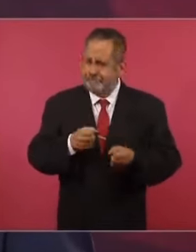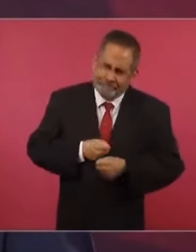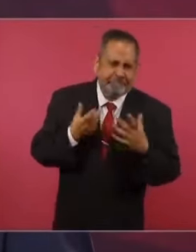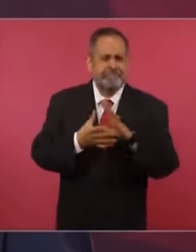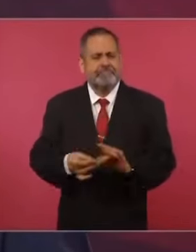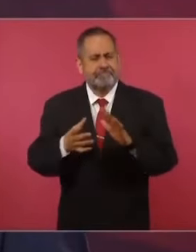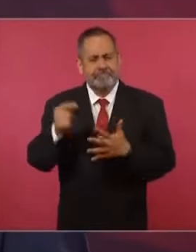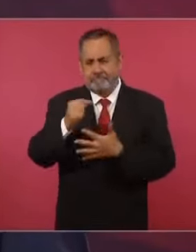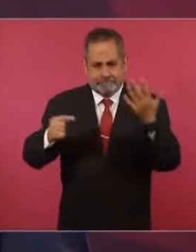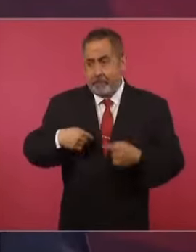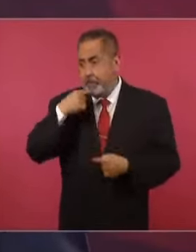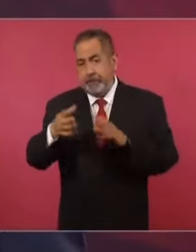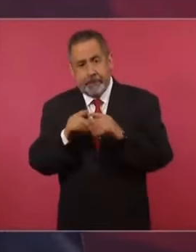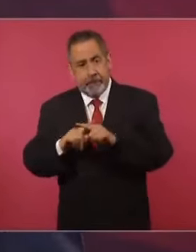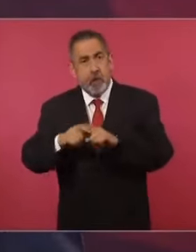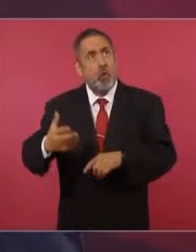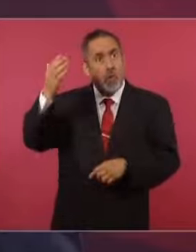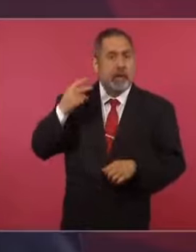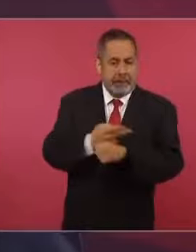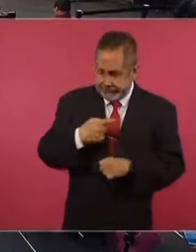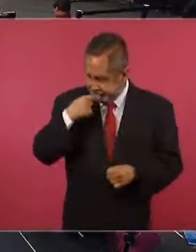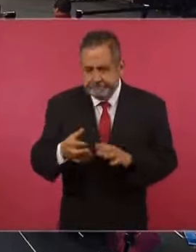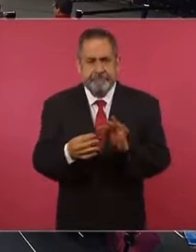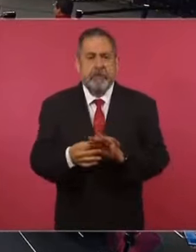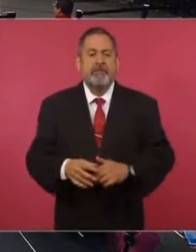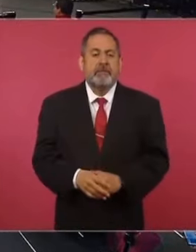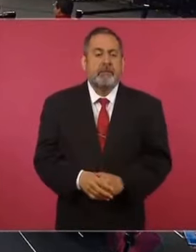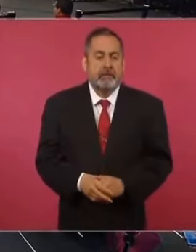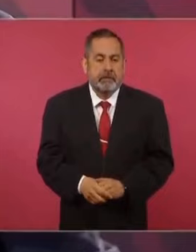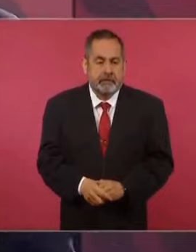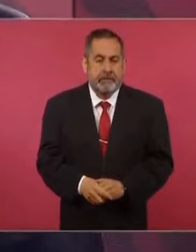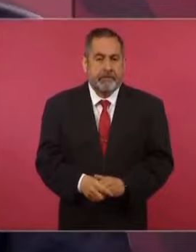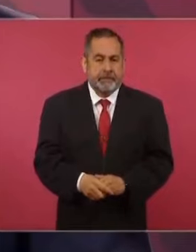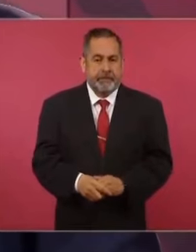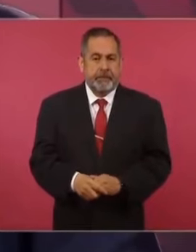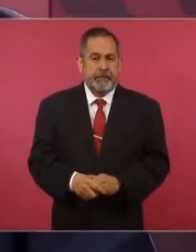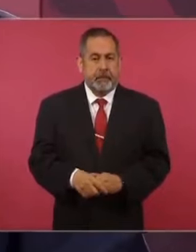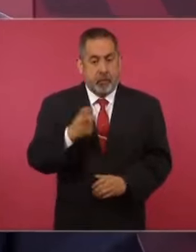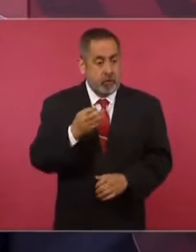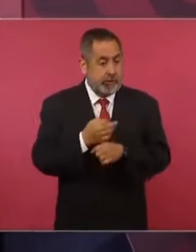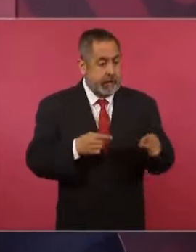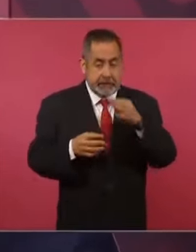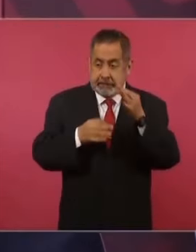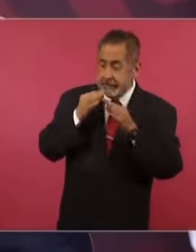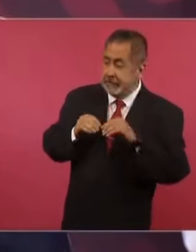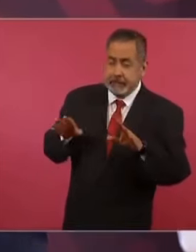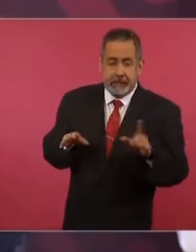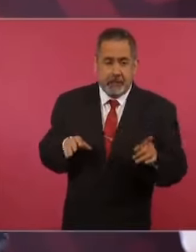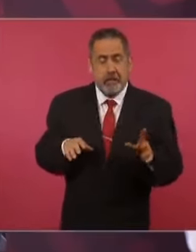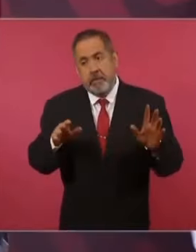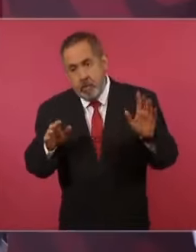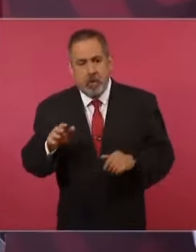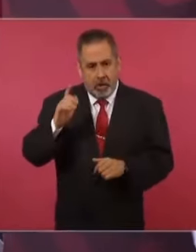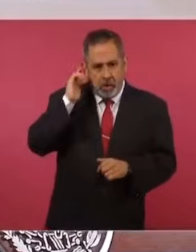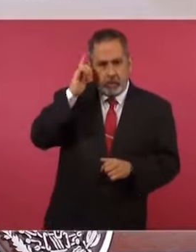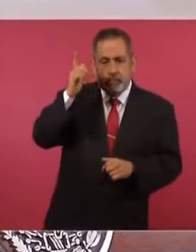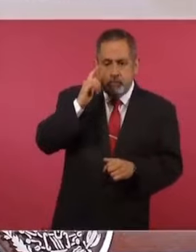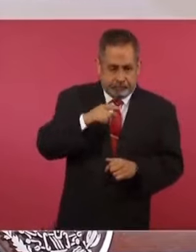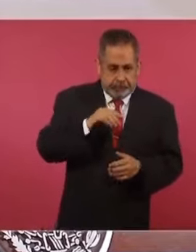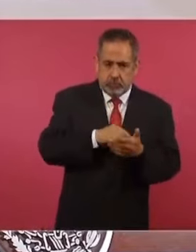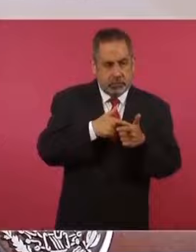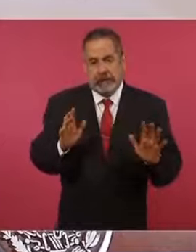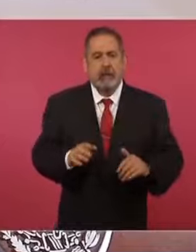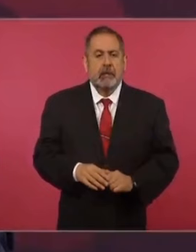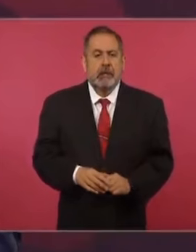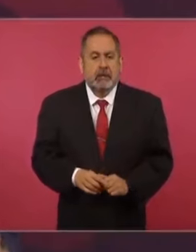De lo que ha ocurrido en otros tiempos. Por eso digo que es una campaña y ojalá y no cambien las